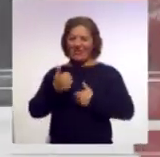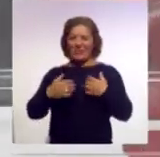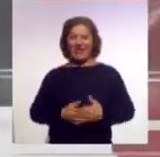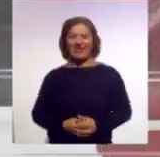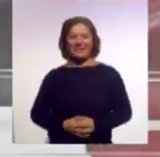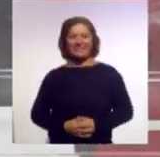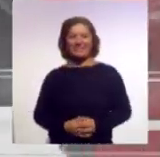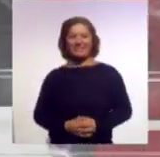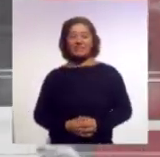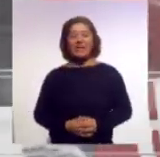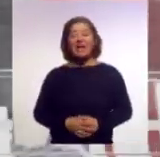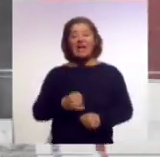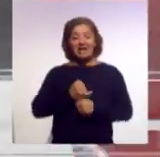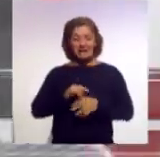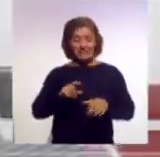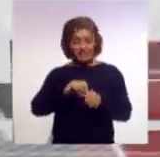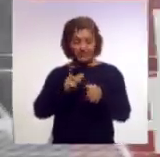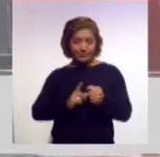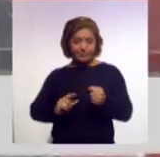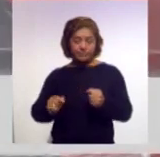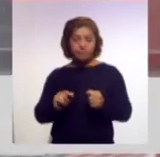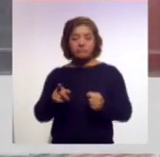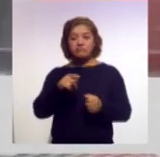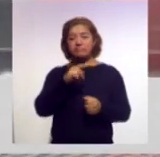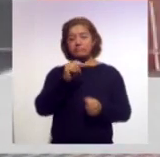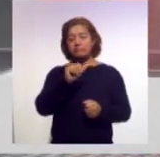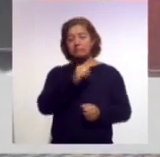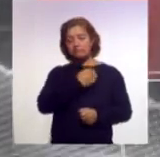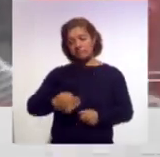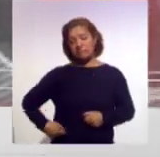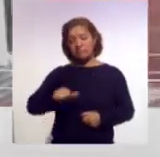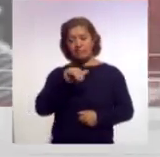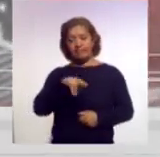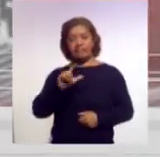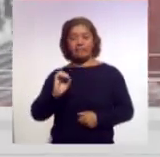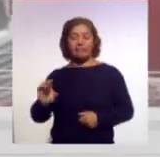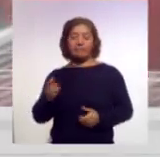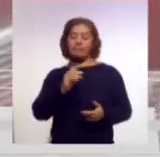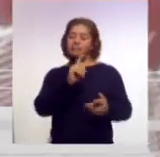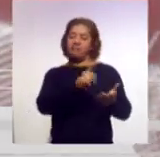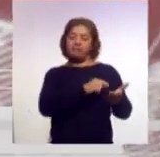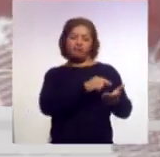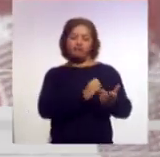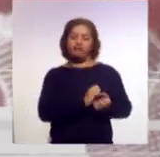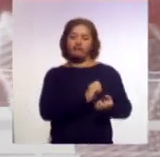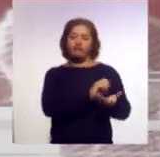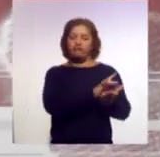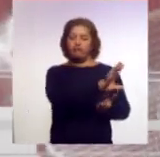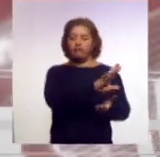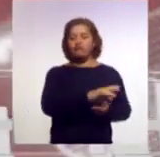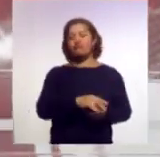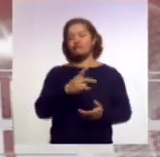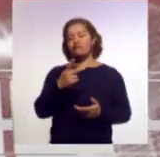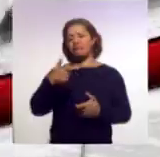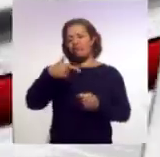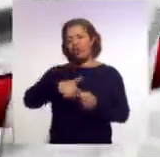En Información Nacional, descarta Andrés Manuel López Obrador confrontación por refinería en Dos Bocas.